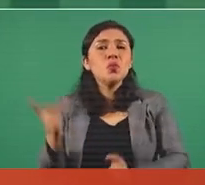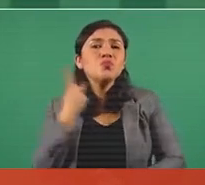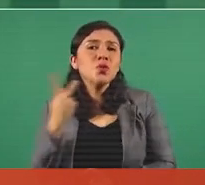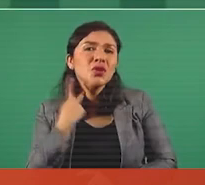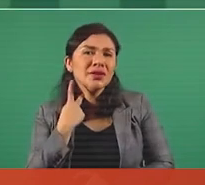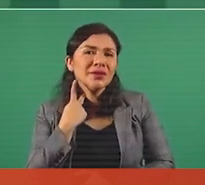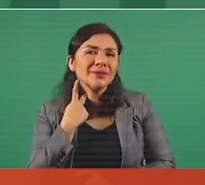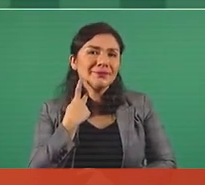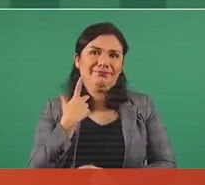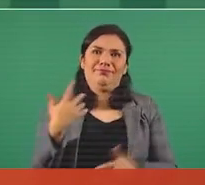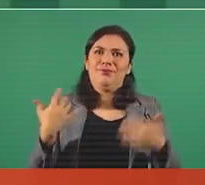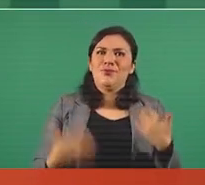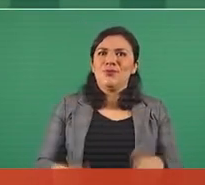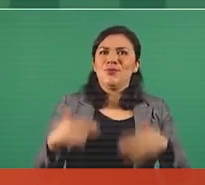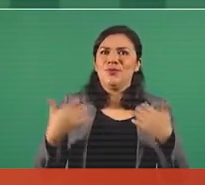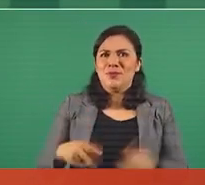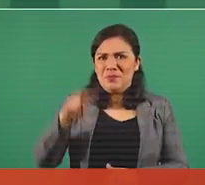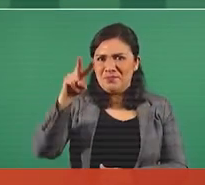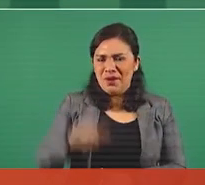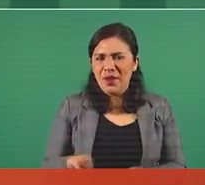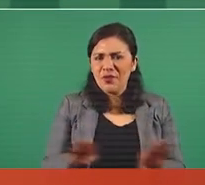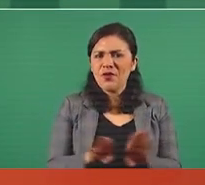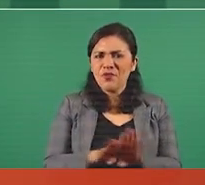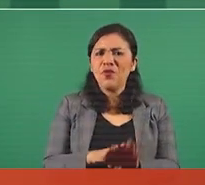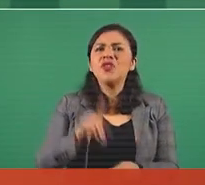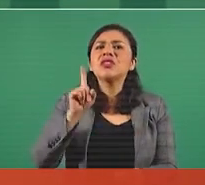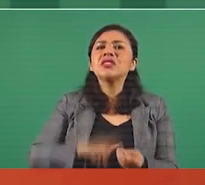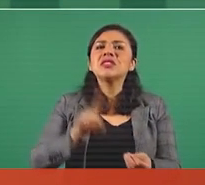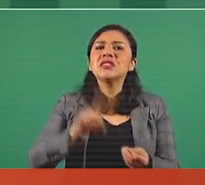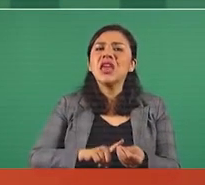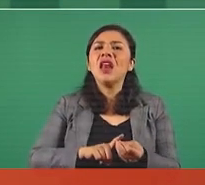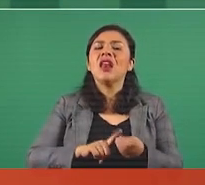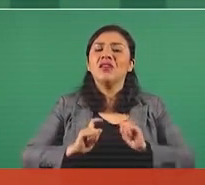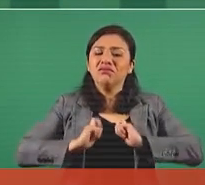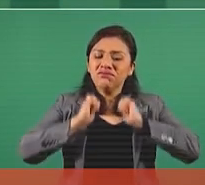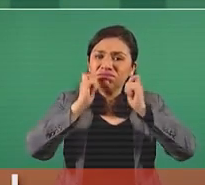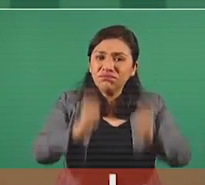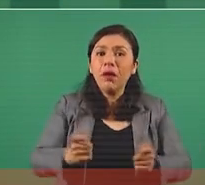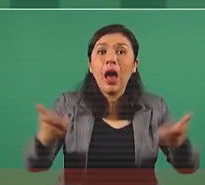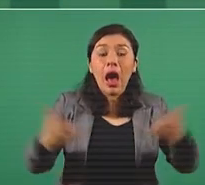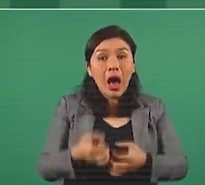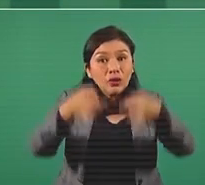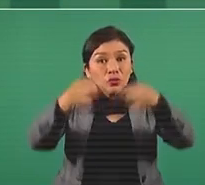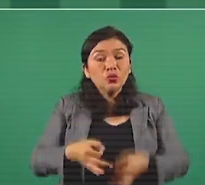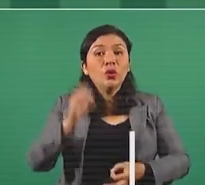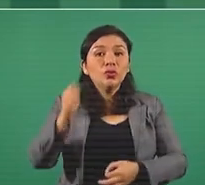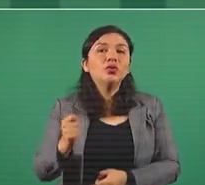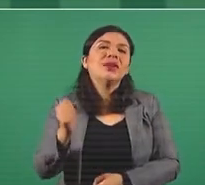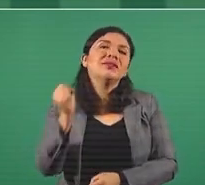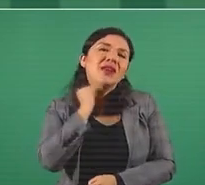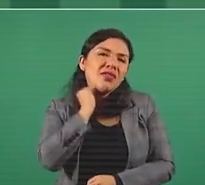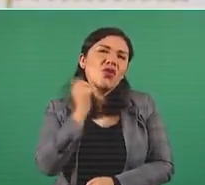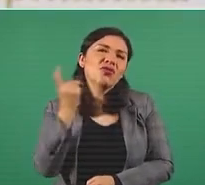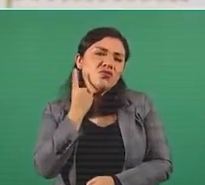simulación es tanta que es el nombramiento lo hacen los legisladores, pero no, son los partidos, pero